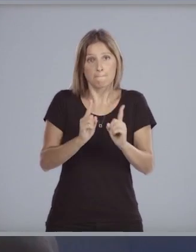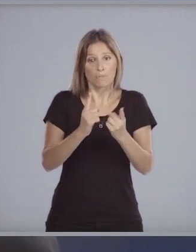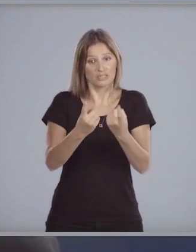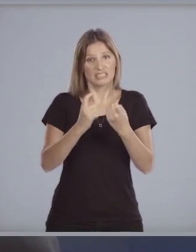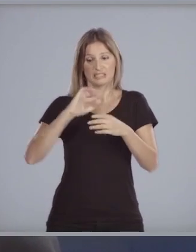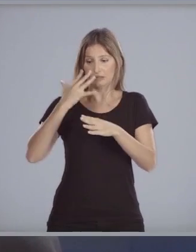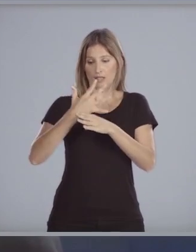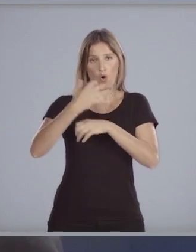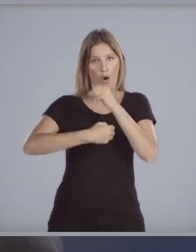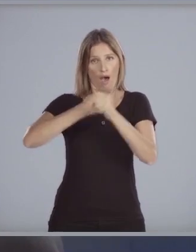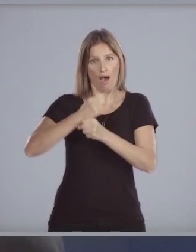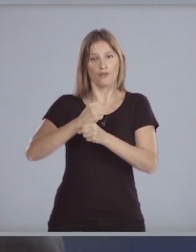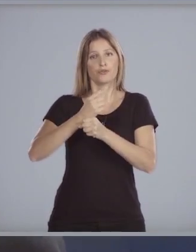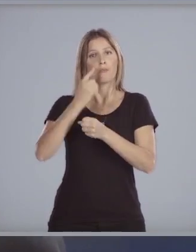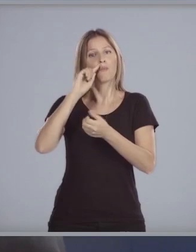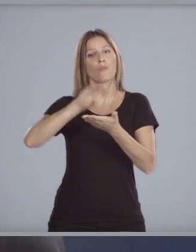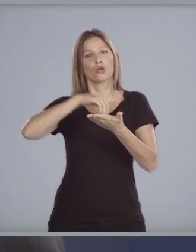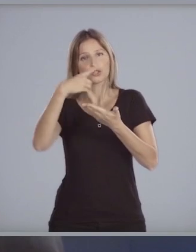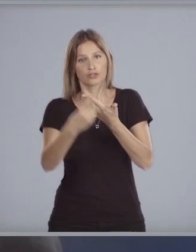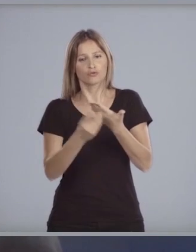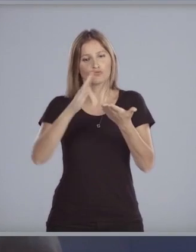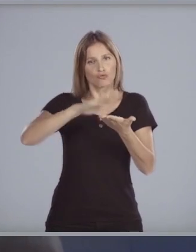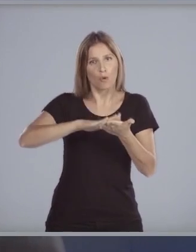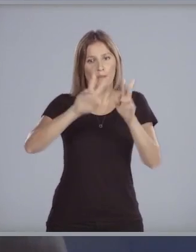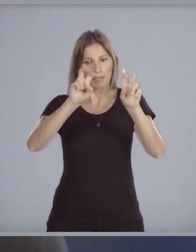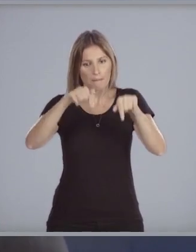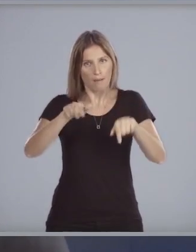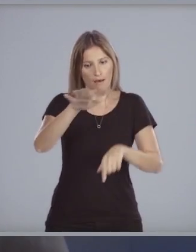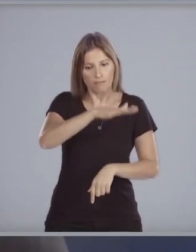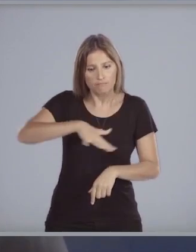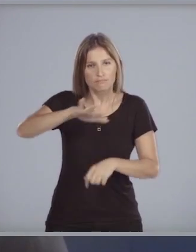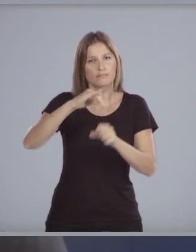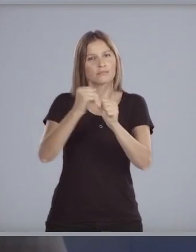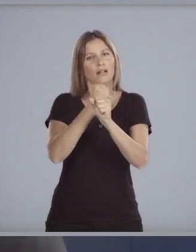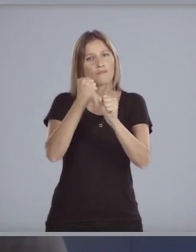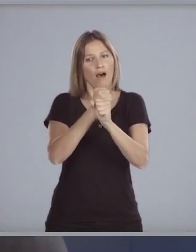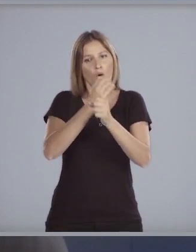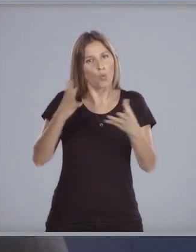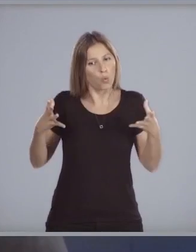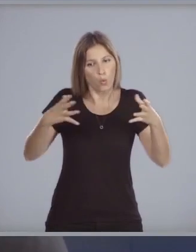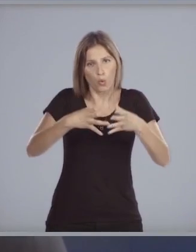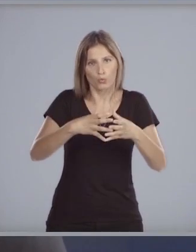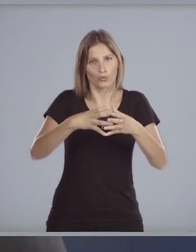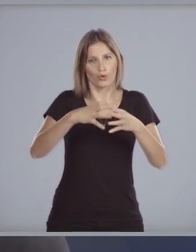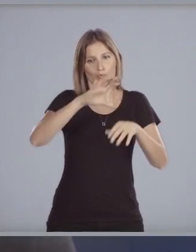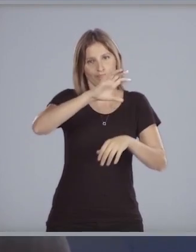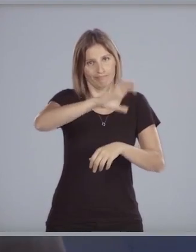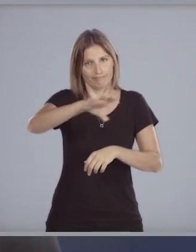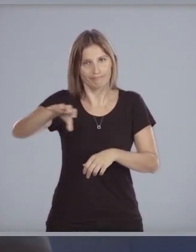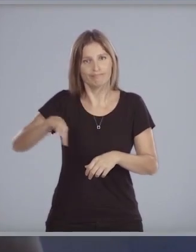plan quinquenal y en lo que respecta a temas locales, se trabajará en conjunto con los mismos.